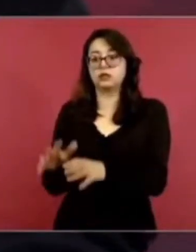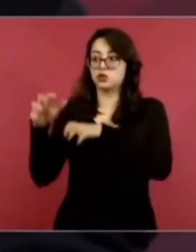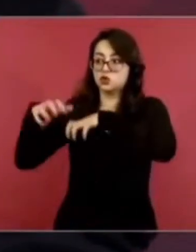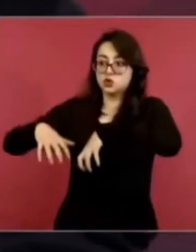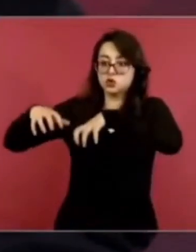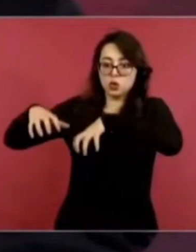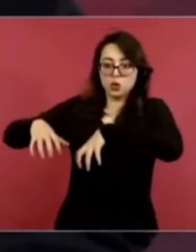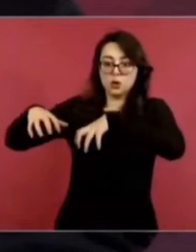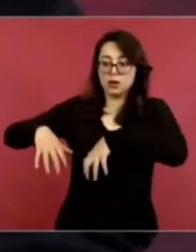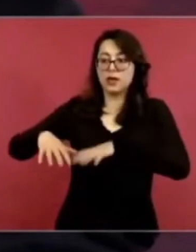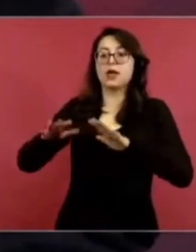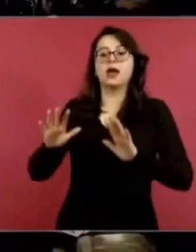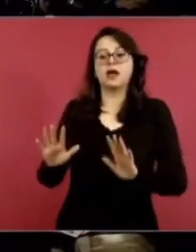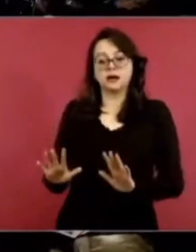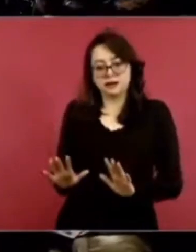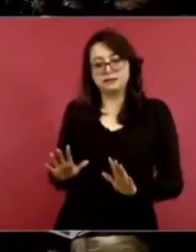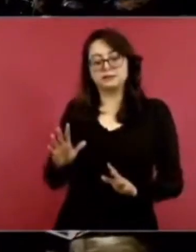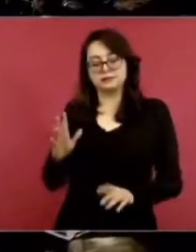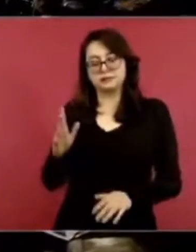qué hacemos. Perfecto. Segundo.